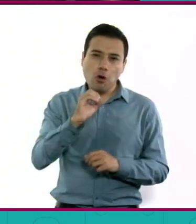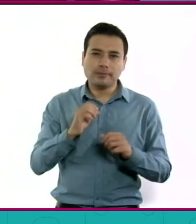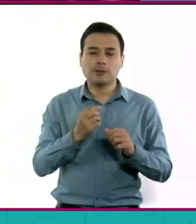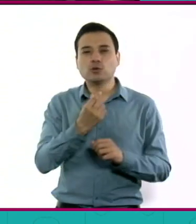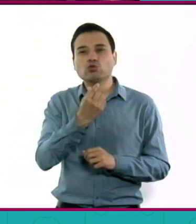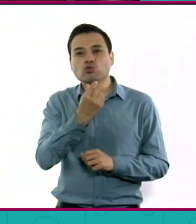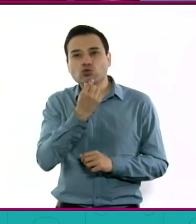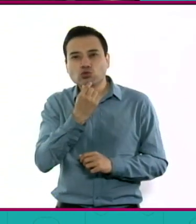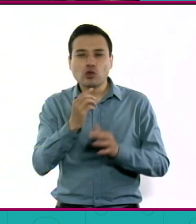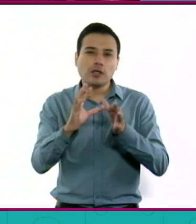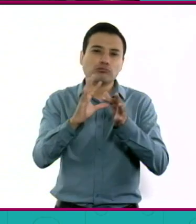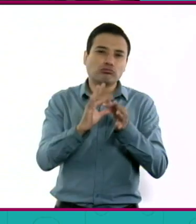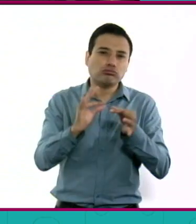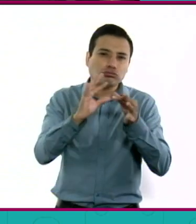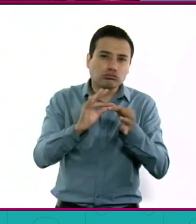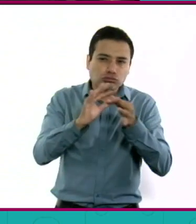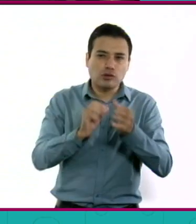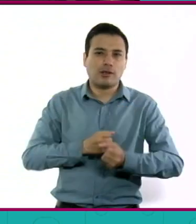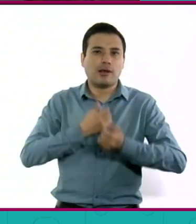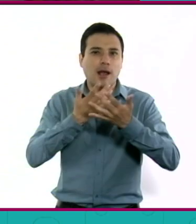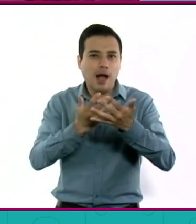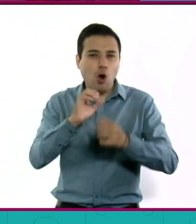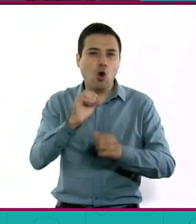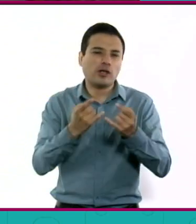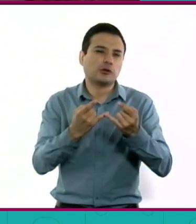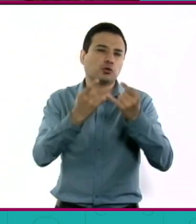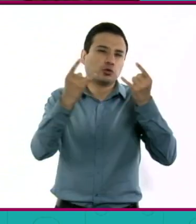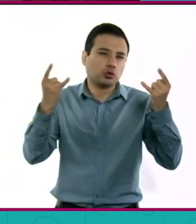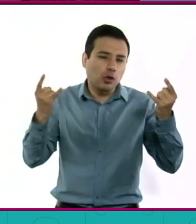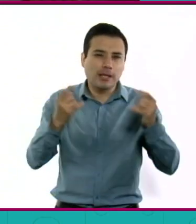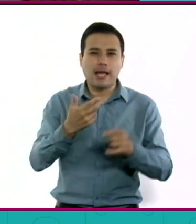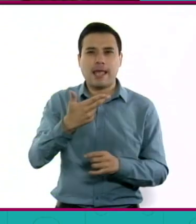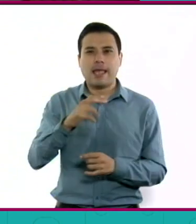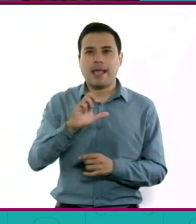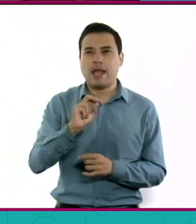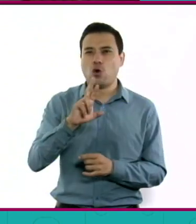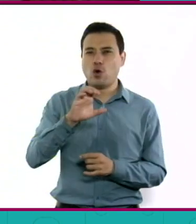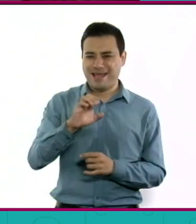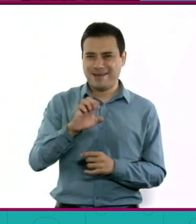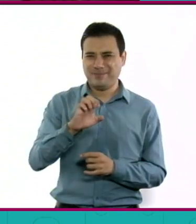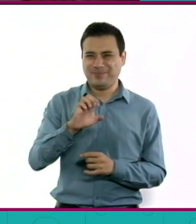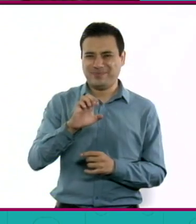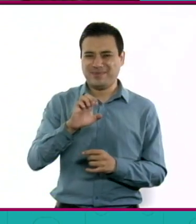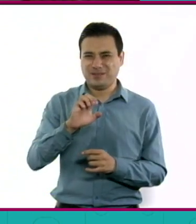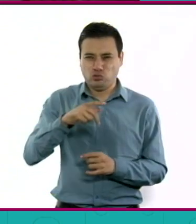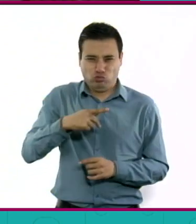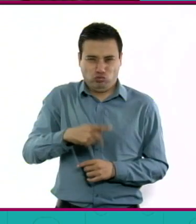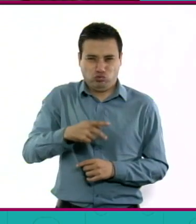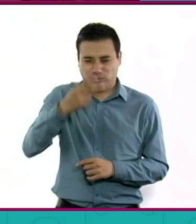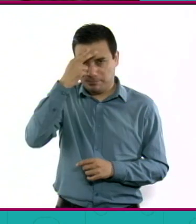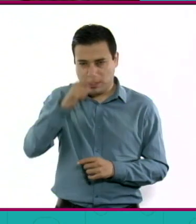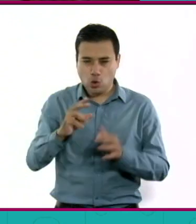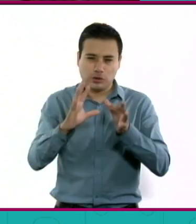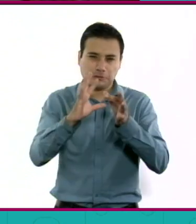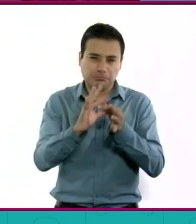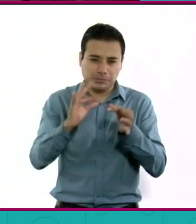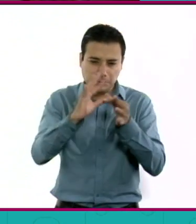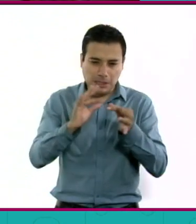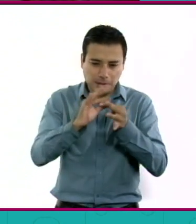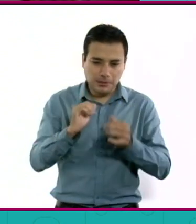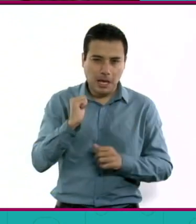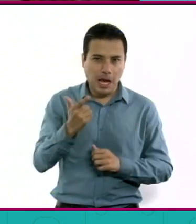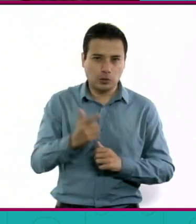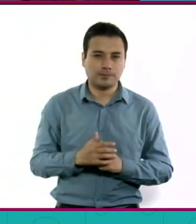mencionaba algún héroe nacional y de acuerdo a cómo nos salía bien o mal